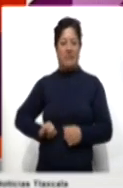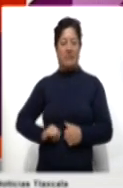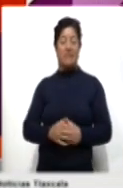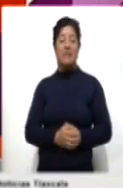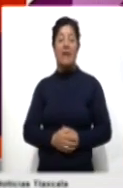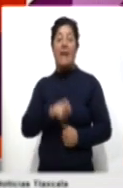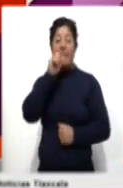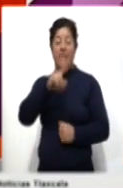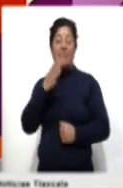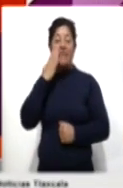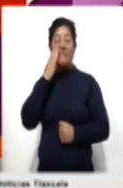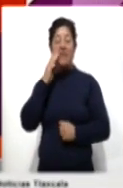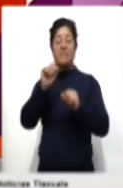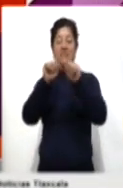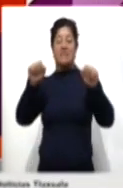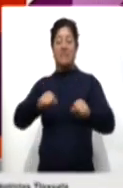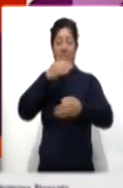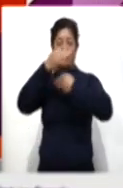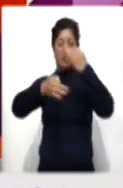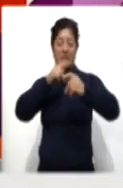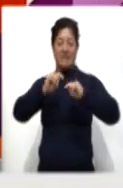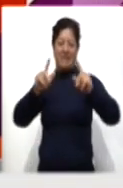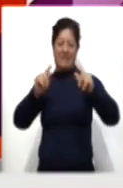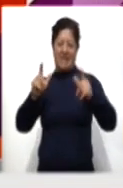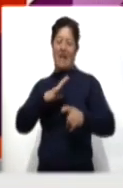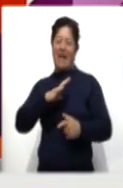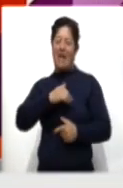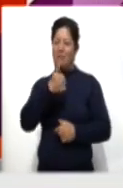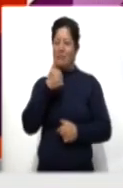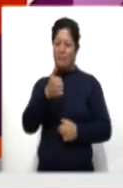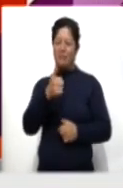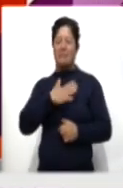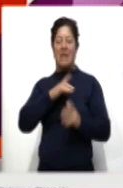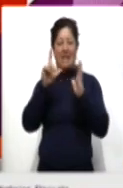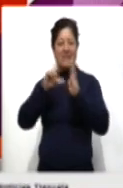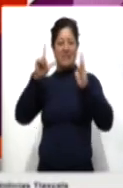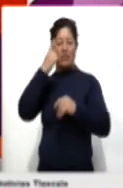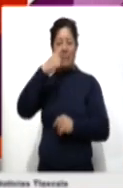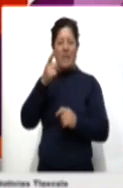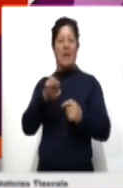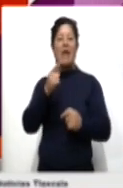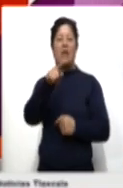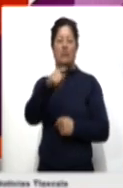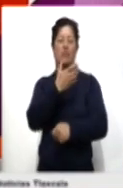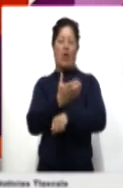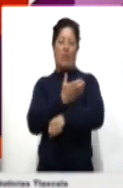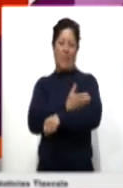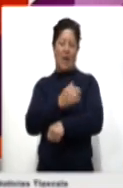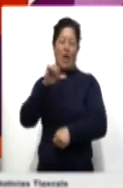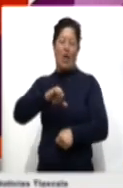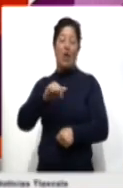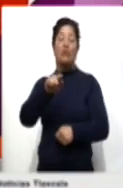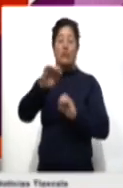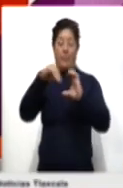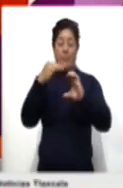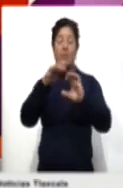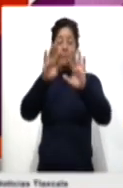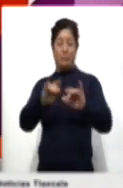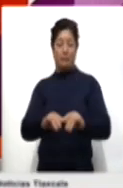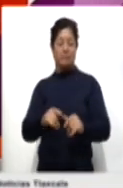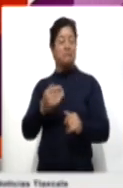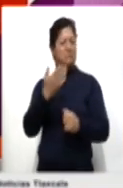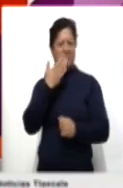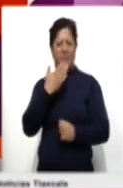Y sistema de noticias Tlaxcala en Facebook nos regala un like. Nosotros estamos listos para acompañarlo en esta tarde y leer, por supuesto, todos sus